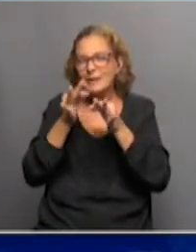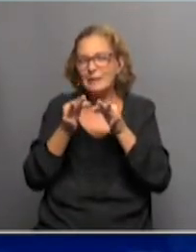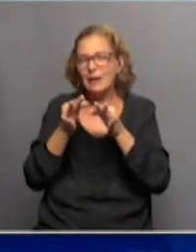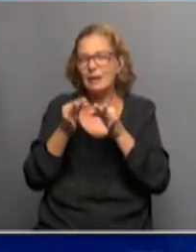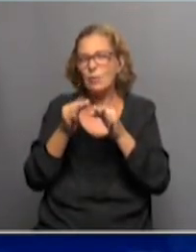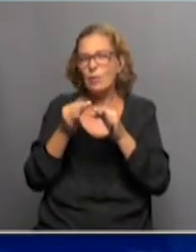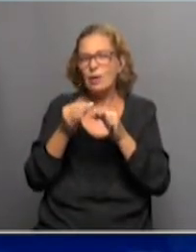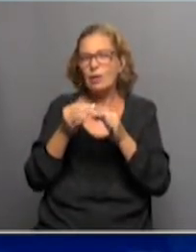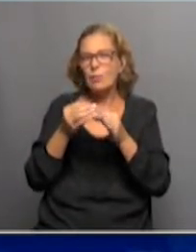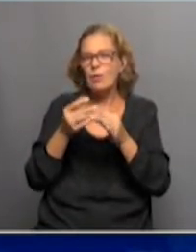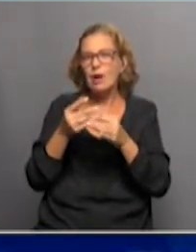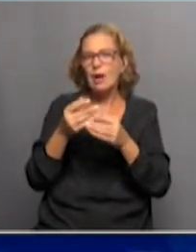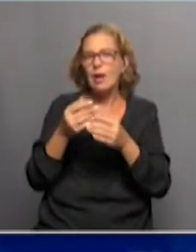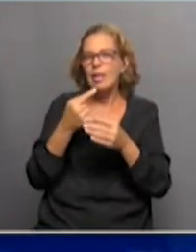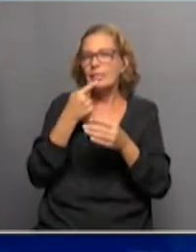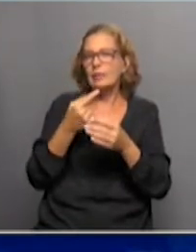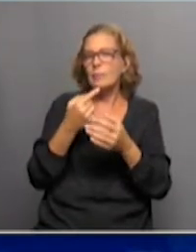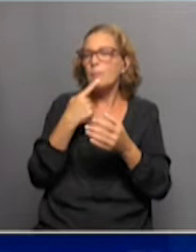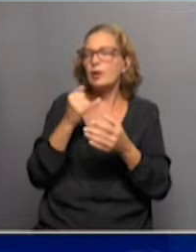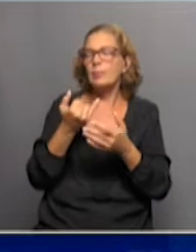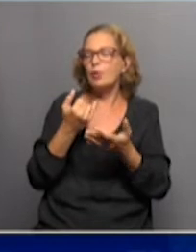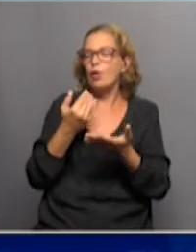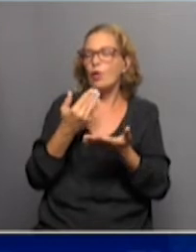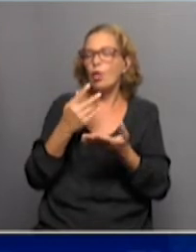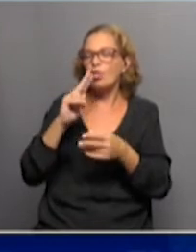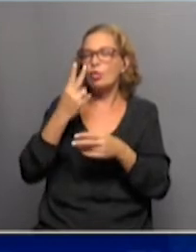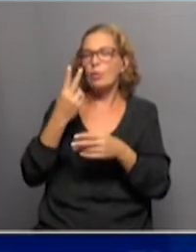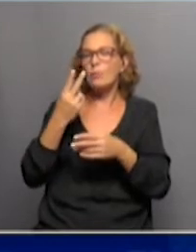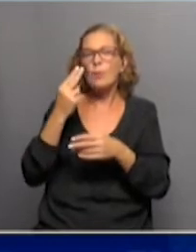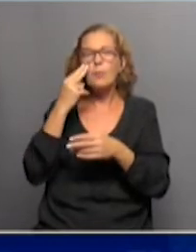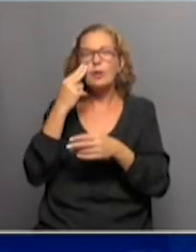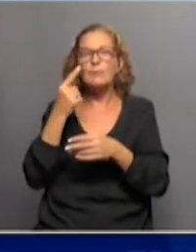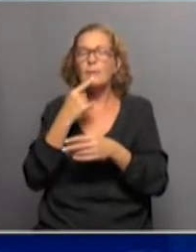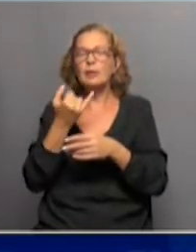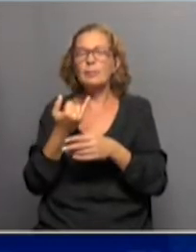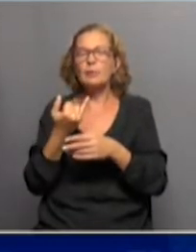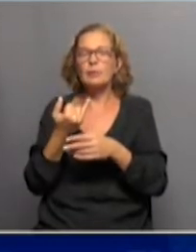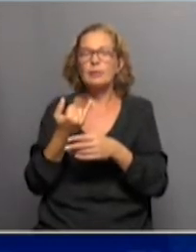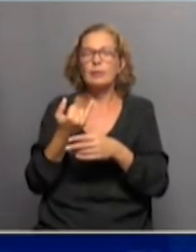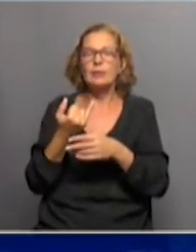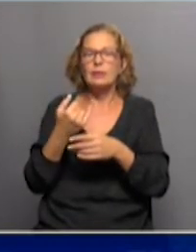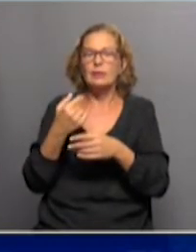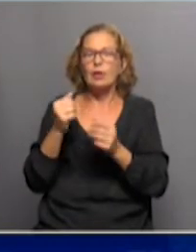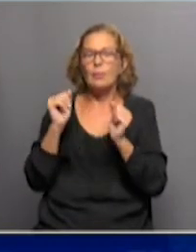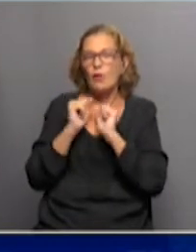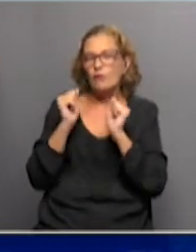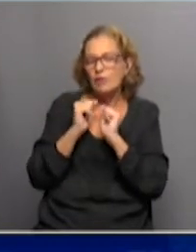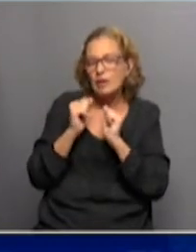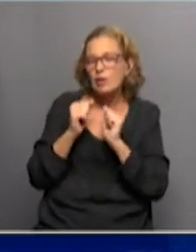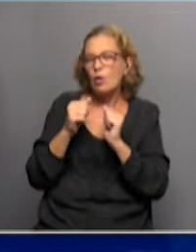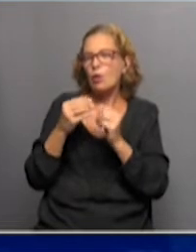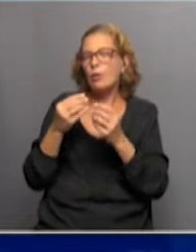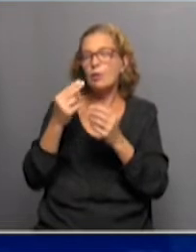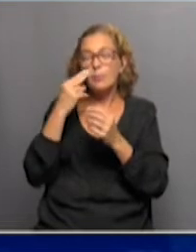desperdiciar dosis por problemas en la cadena de frío o,